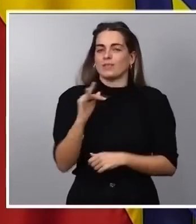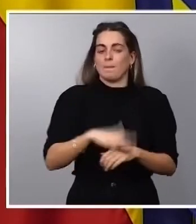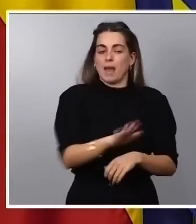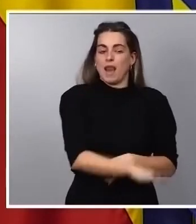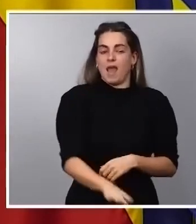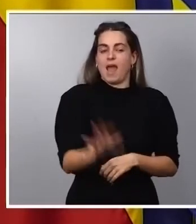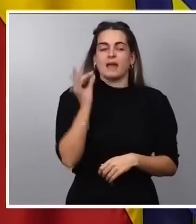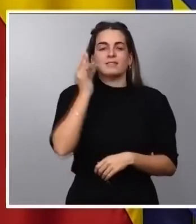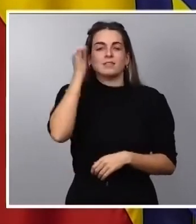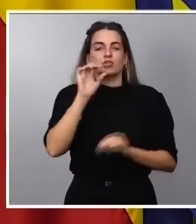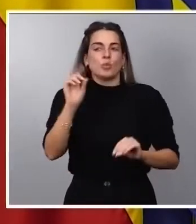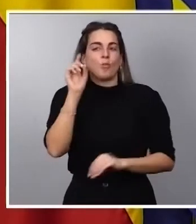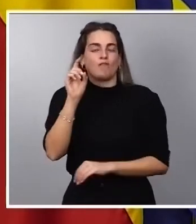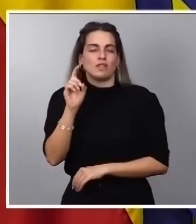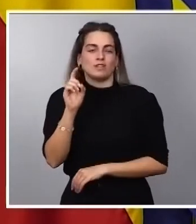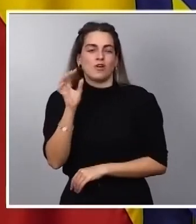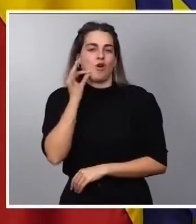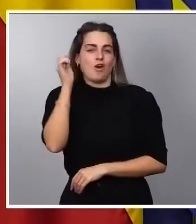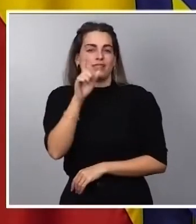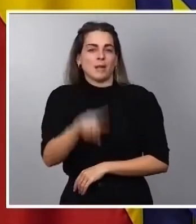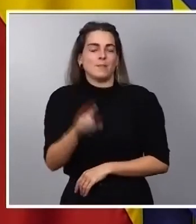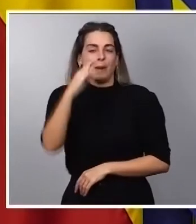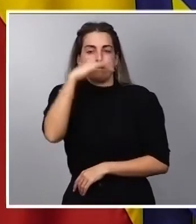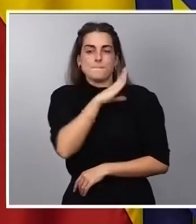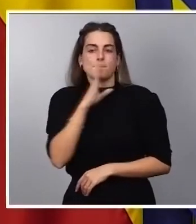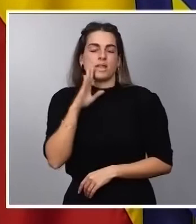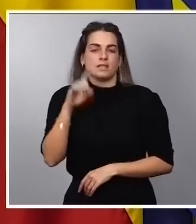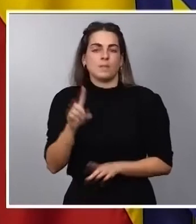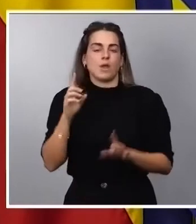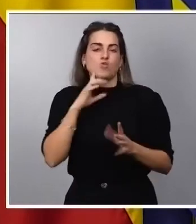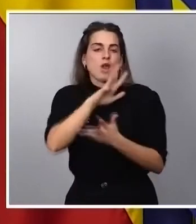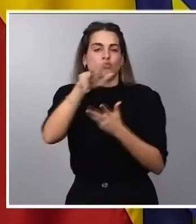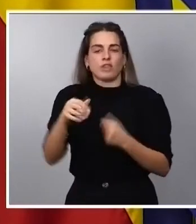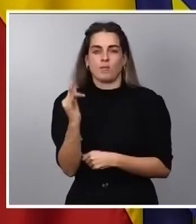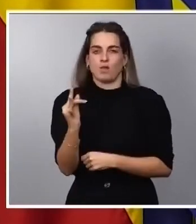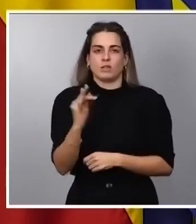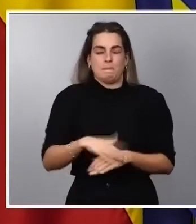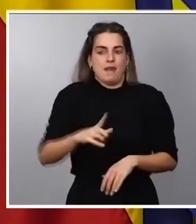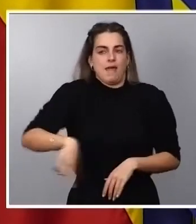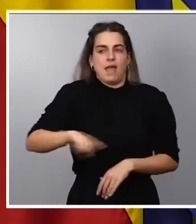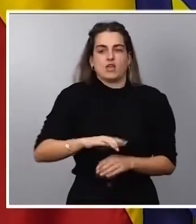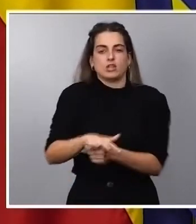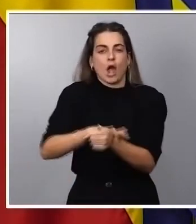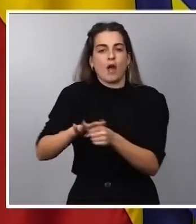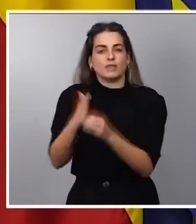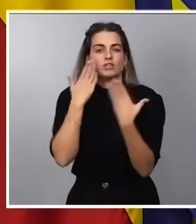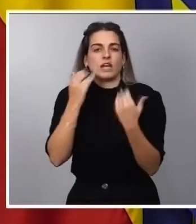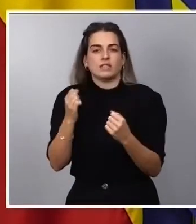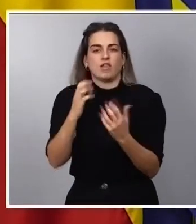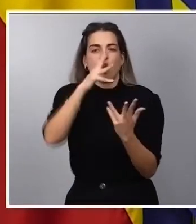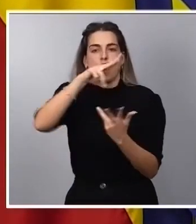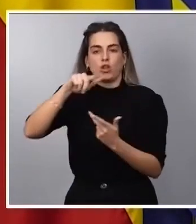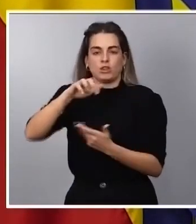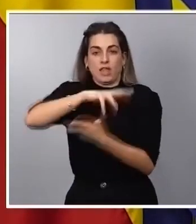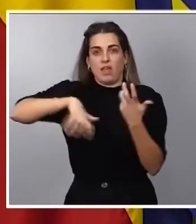maestras y también para sus padres y sus madres. Por tanto, buenas noticias en el ámbito sanitario. Recordarles que las mascarillas